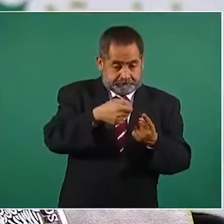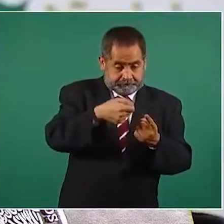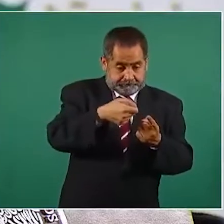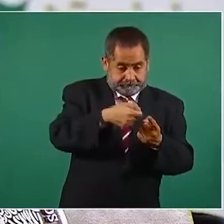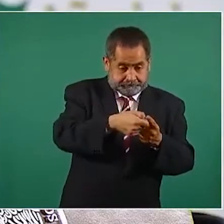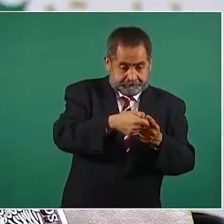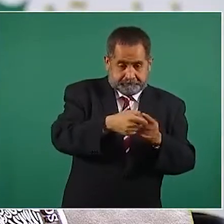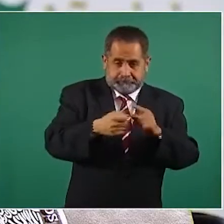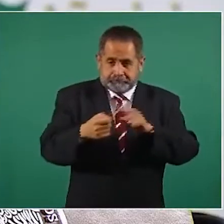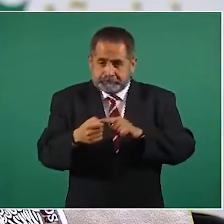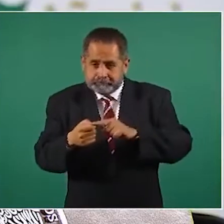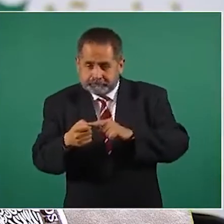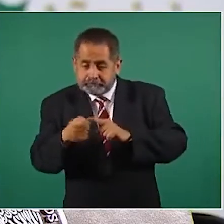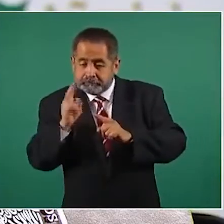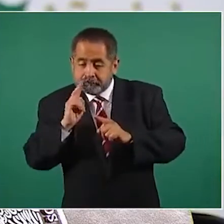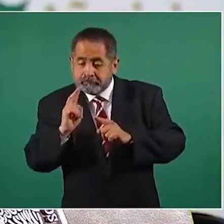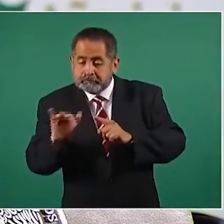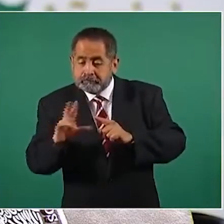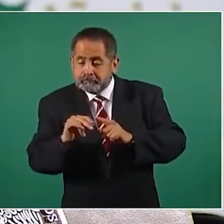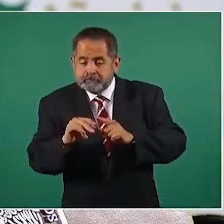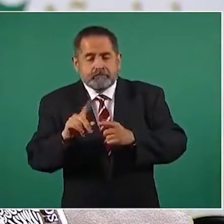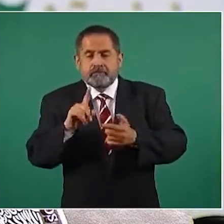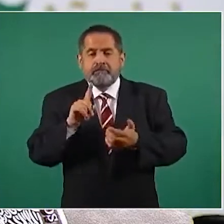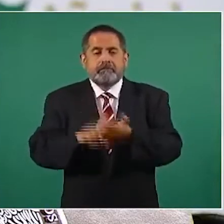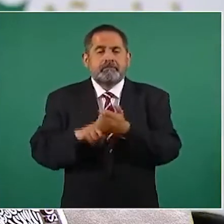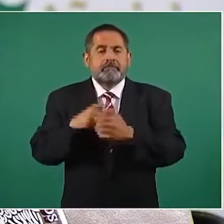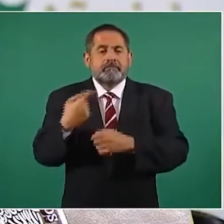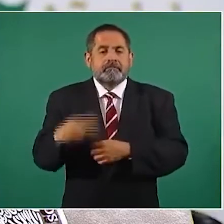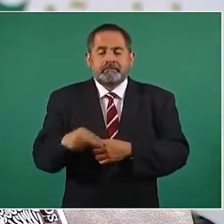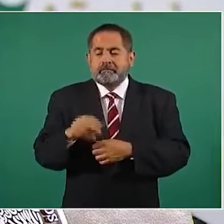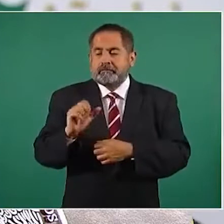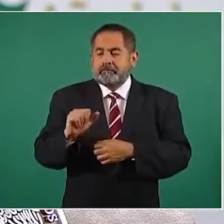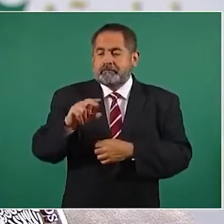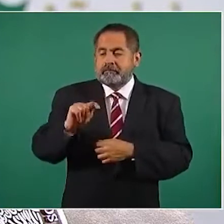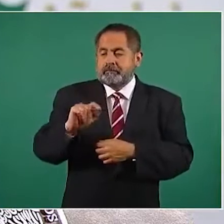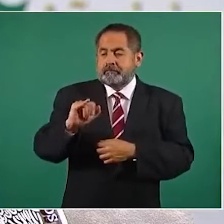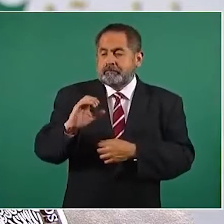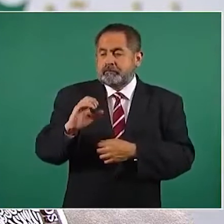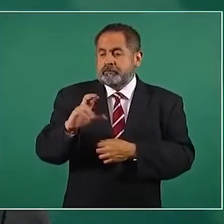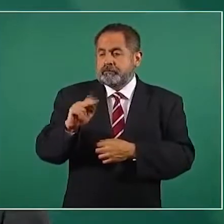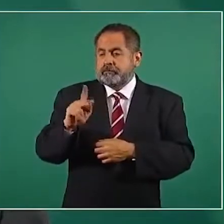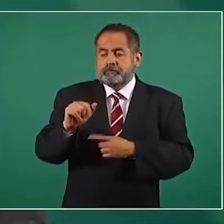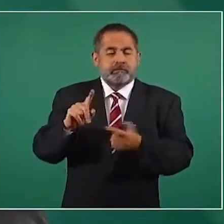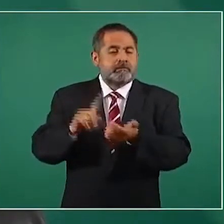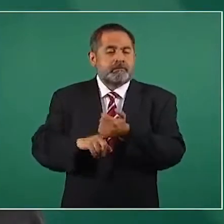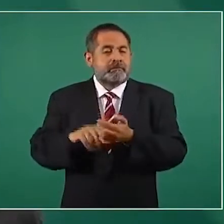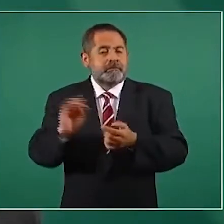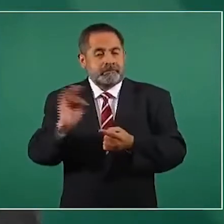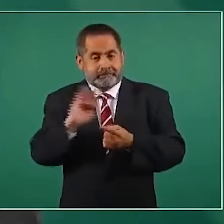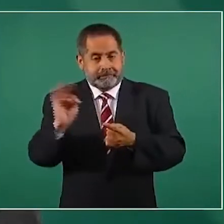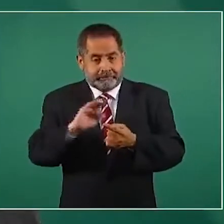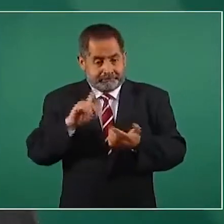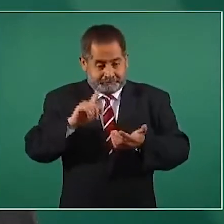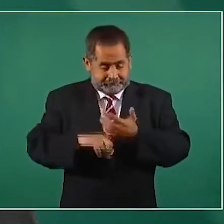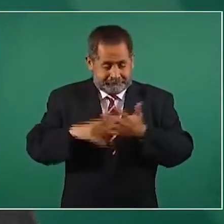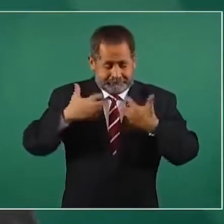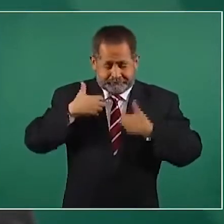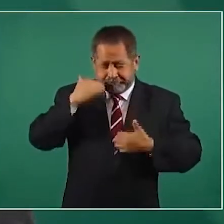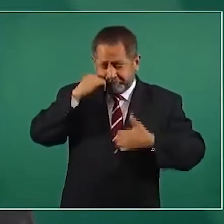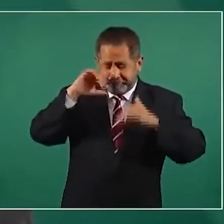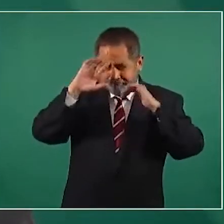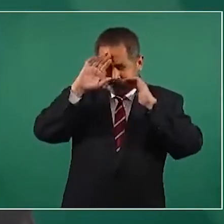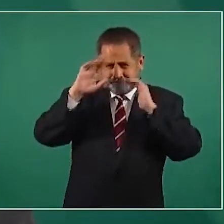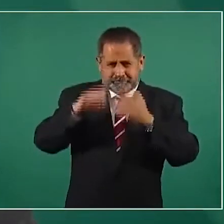gota de sangre es una prueba de anticuerpos. Durante la fase aguda de la enfermedad, es decir, cuando tienes los síntomas,